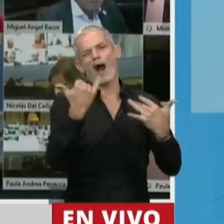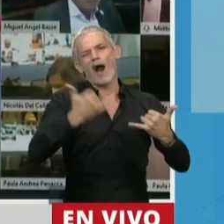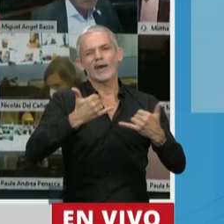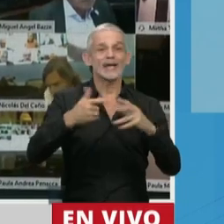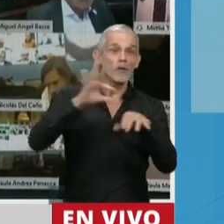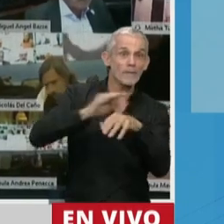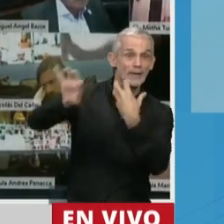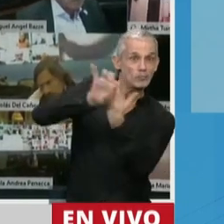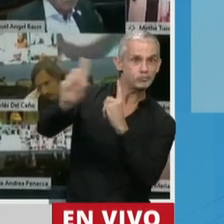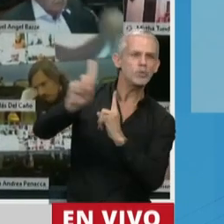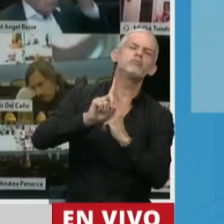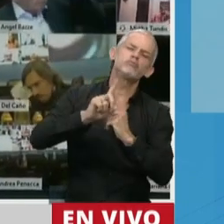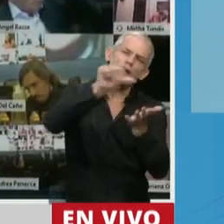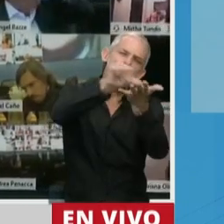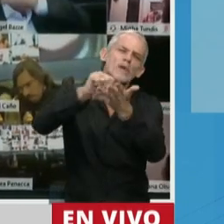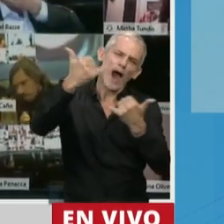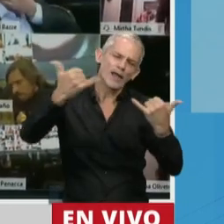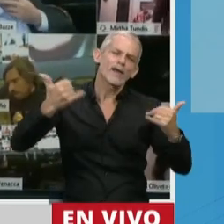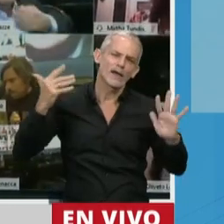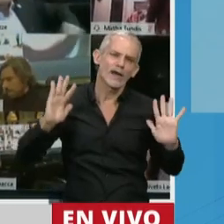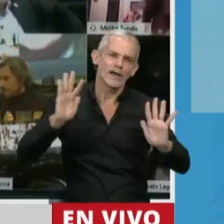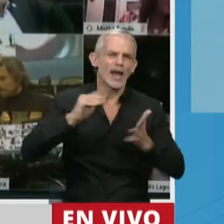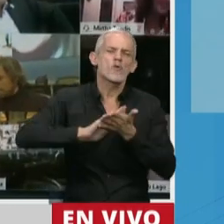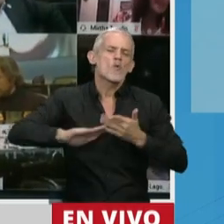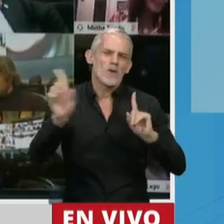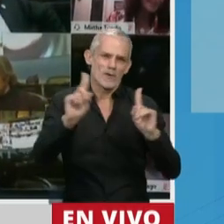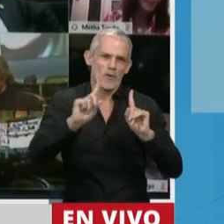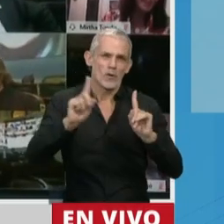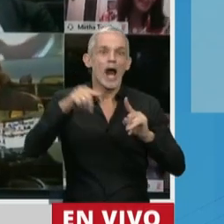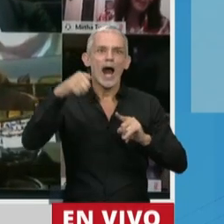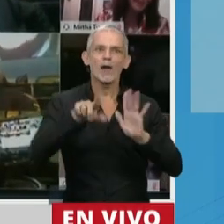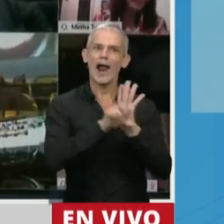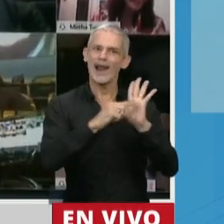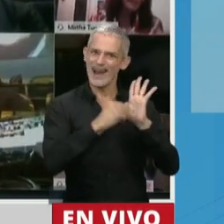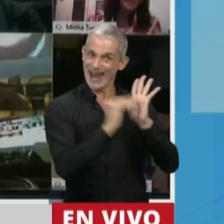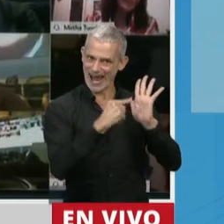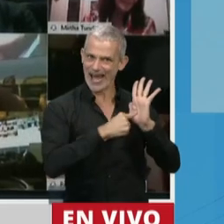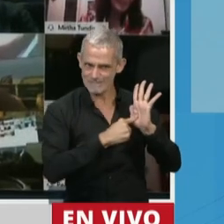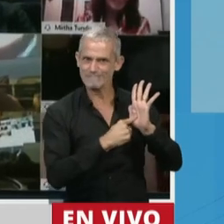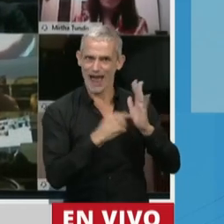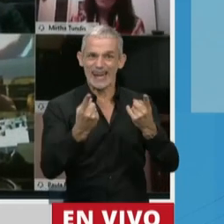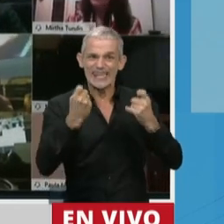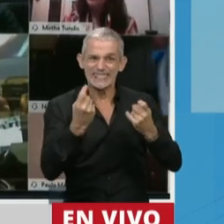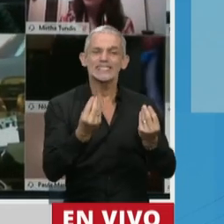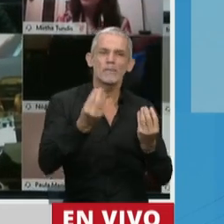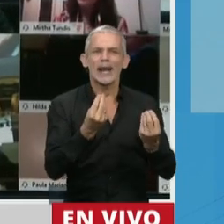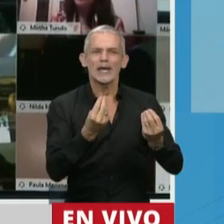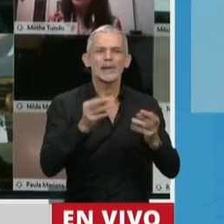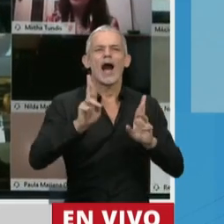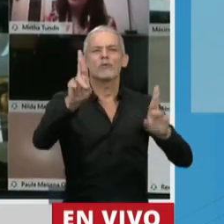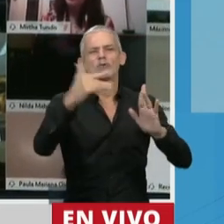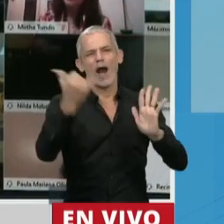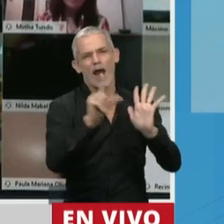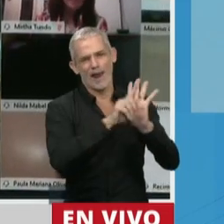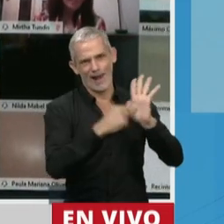teleasistencia ya existen en muchos lugares, pero le estamos dando ese marco legal que necesitan para regularlas,